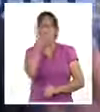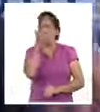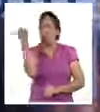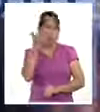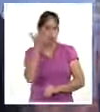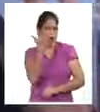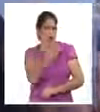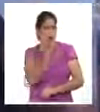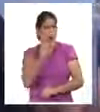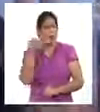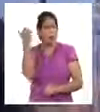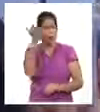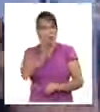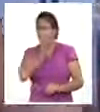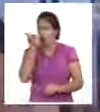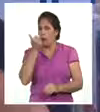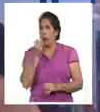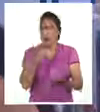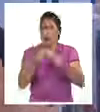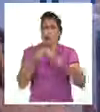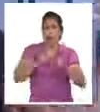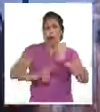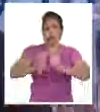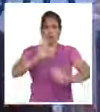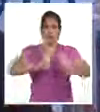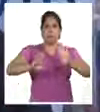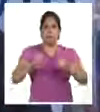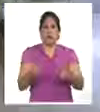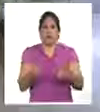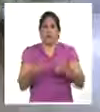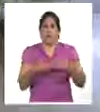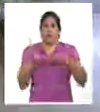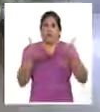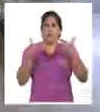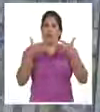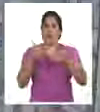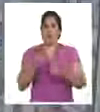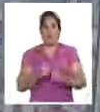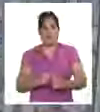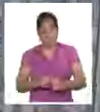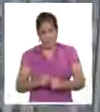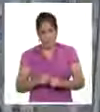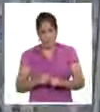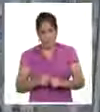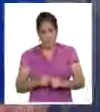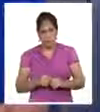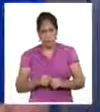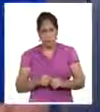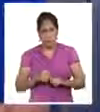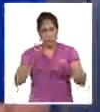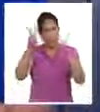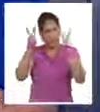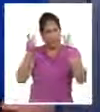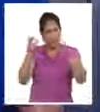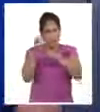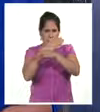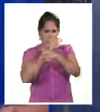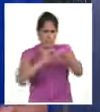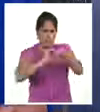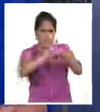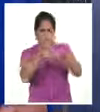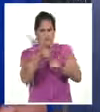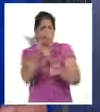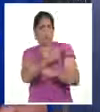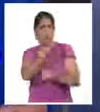en despertar la respuesta a aquellos que son malos respondedores. Las temáticas de COVID-19 y las